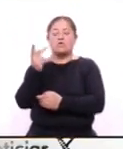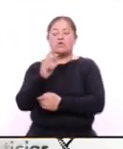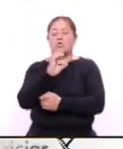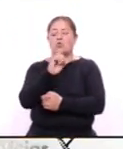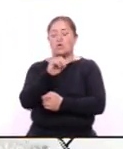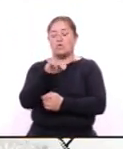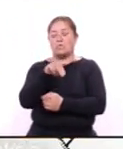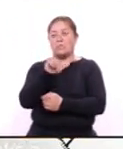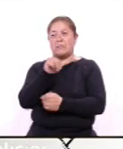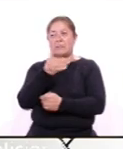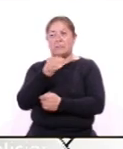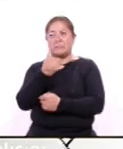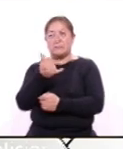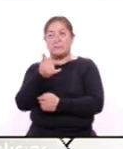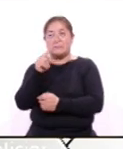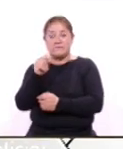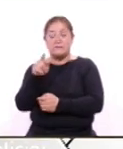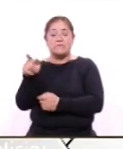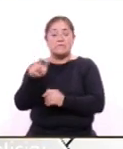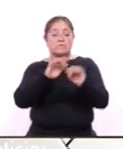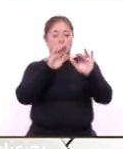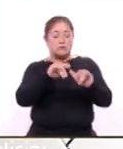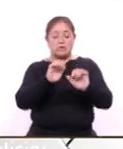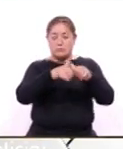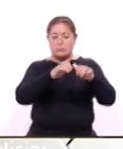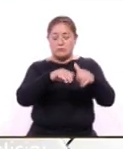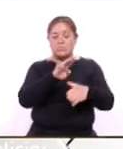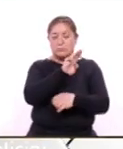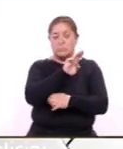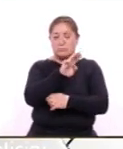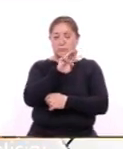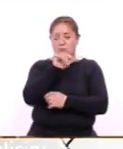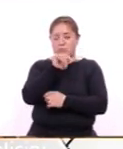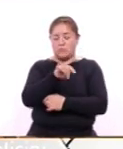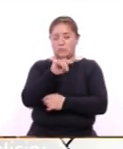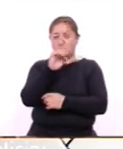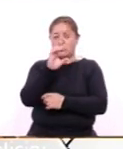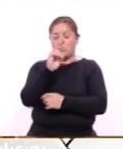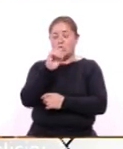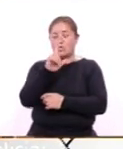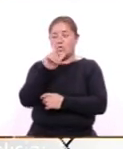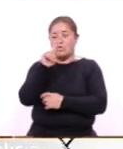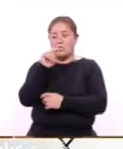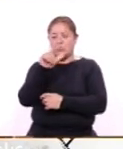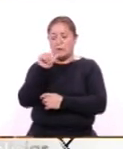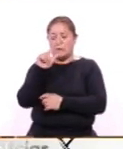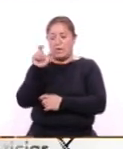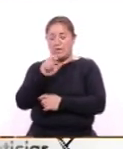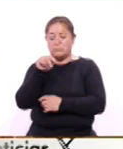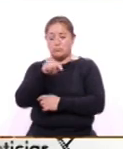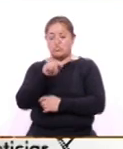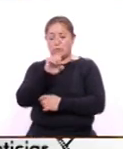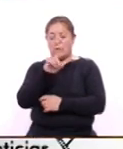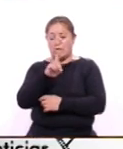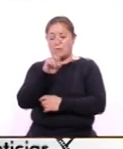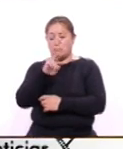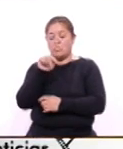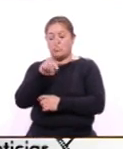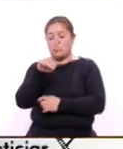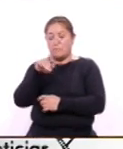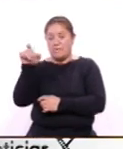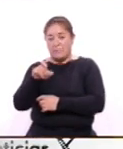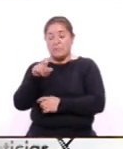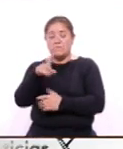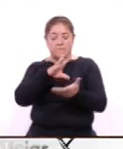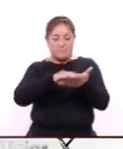CONACYT La solicitud se debe realizar en el portal www.coltax.edu.mx y la